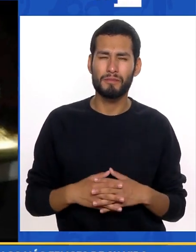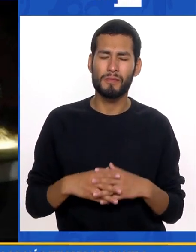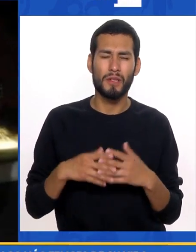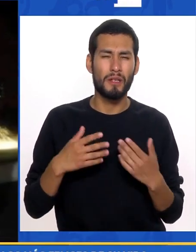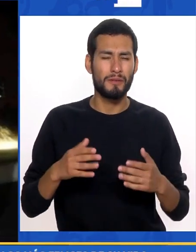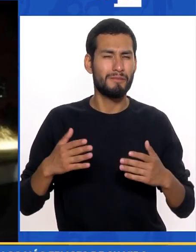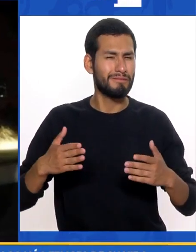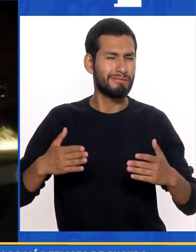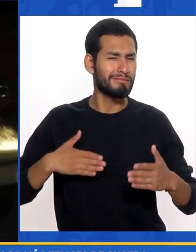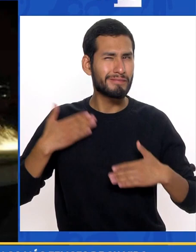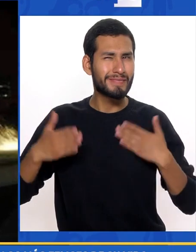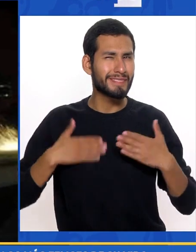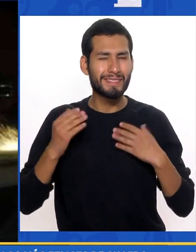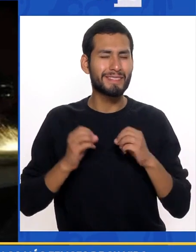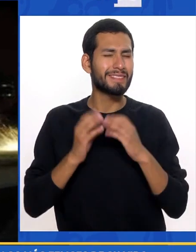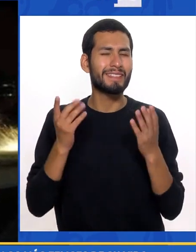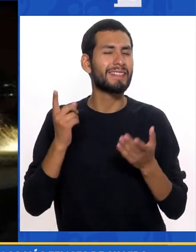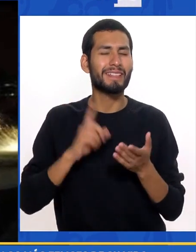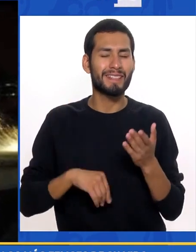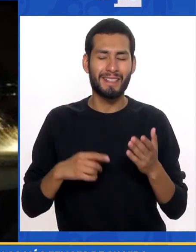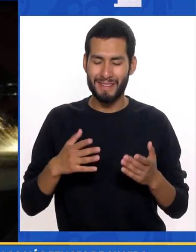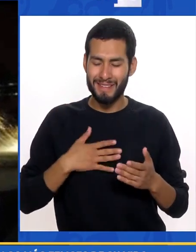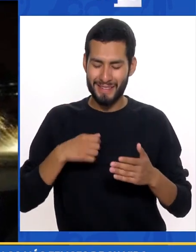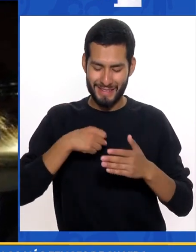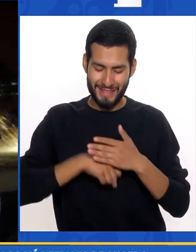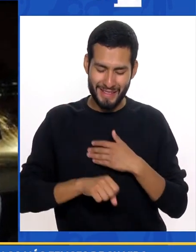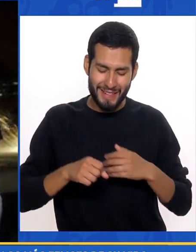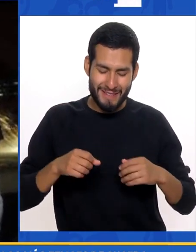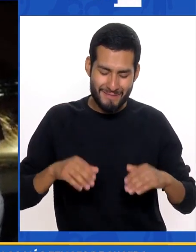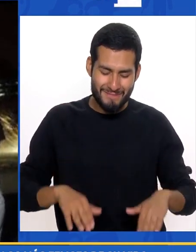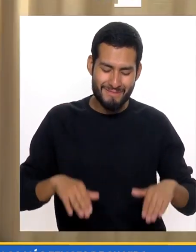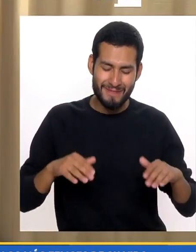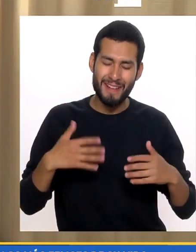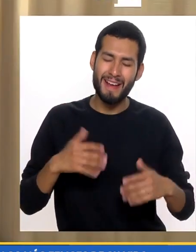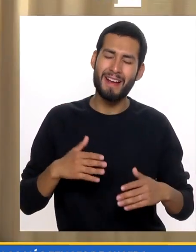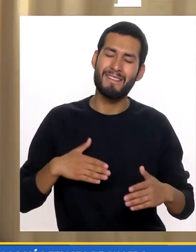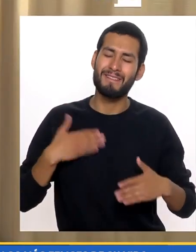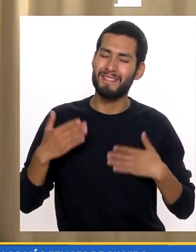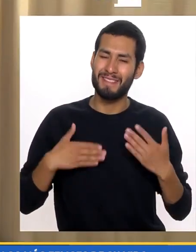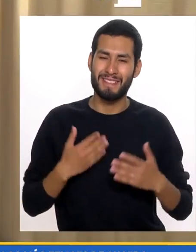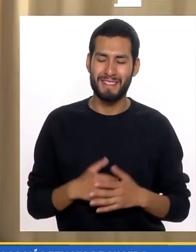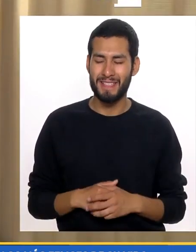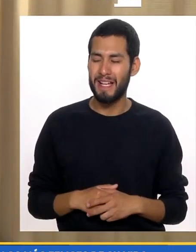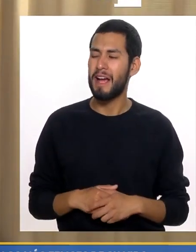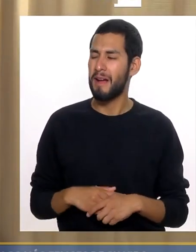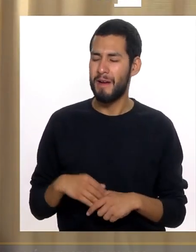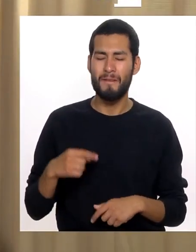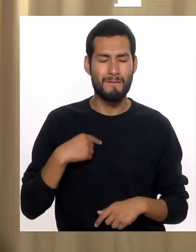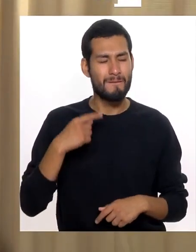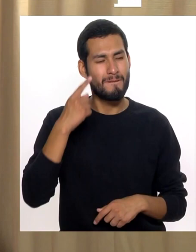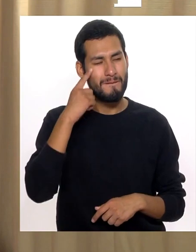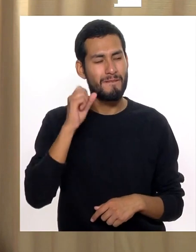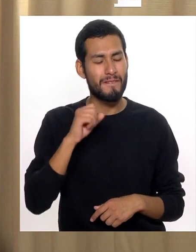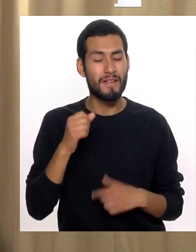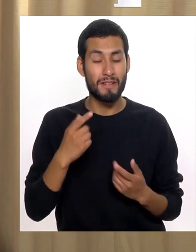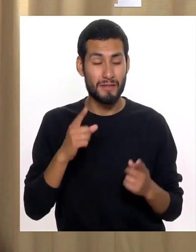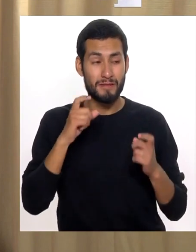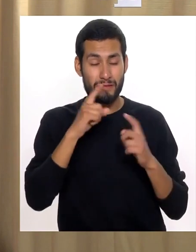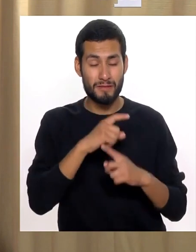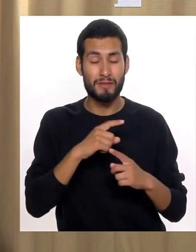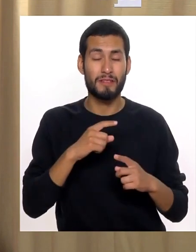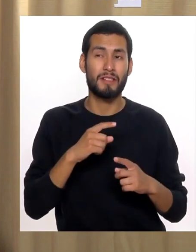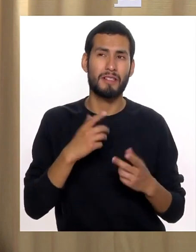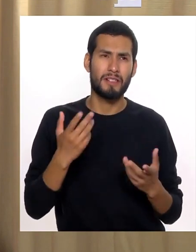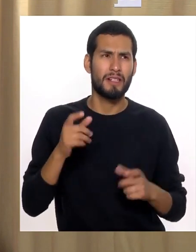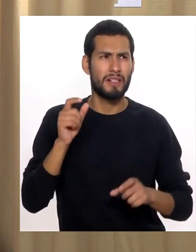Realmente los días más felices de mi vida Fueron el nacimiento de mis hijos Me imagino Sí, sí, sí Bueno, y es a